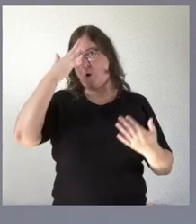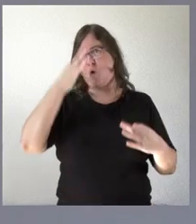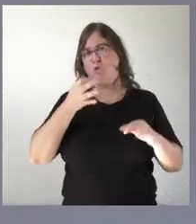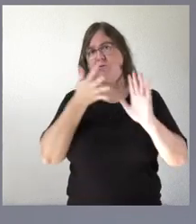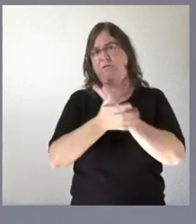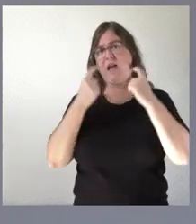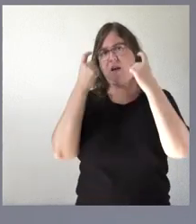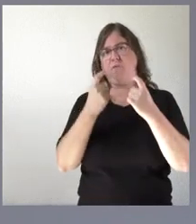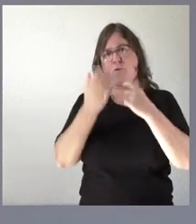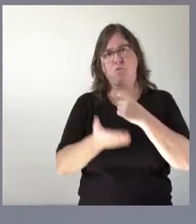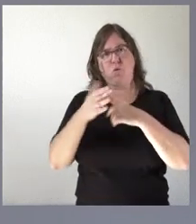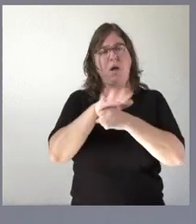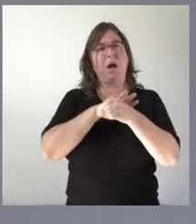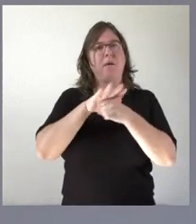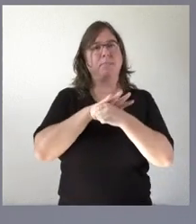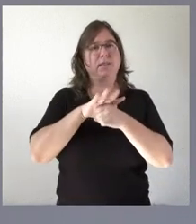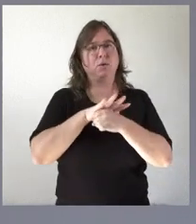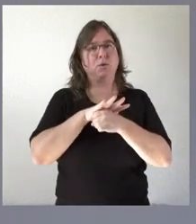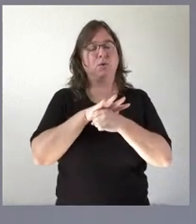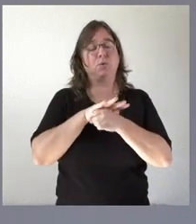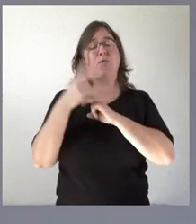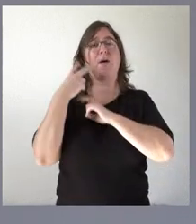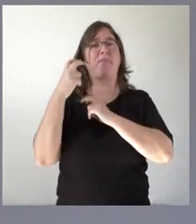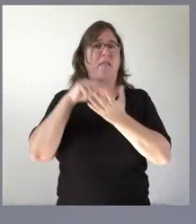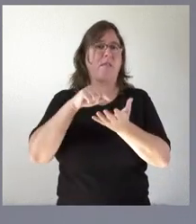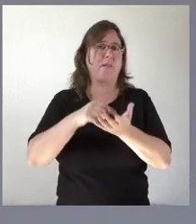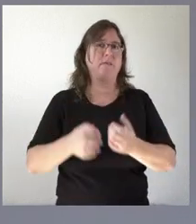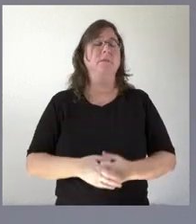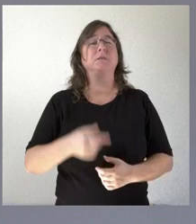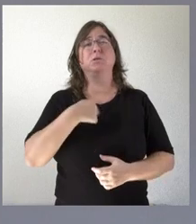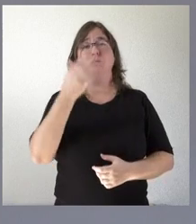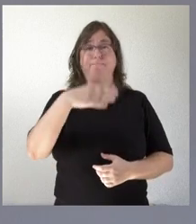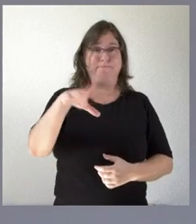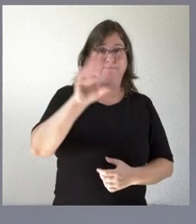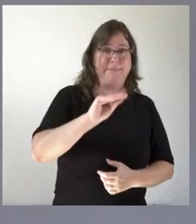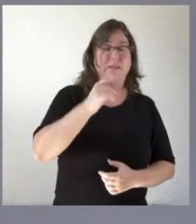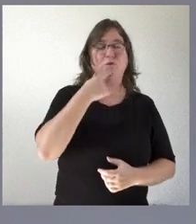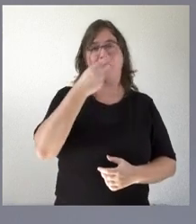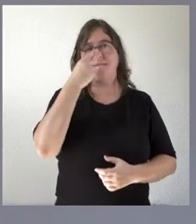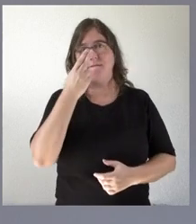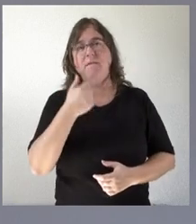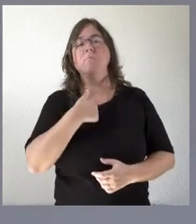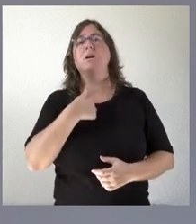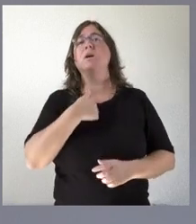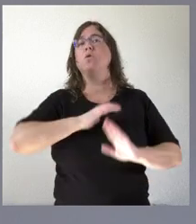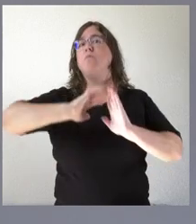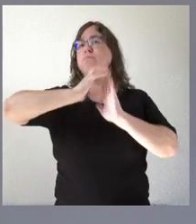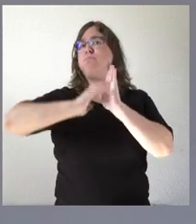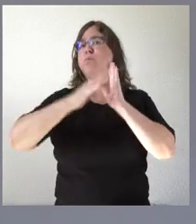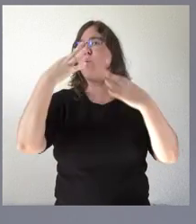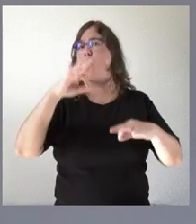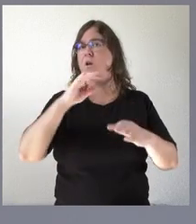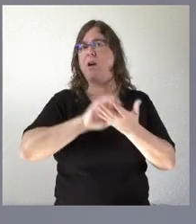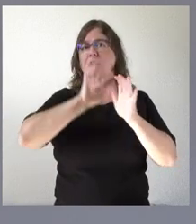un esfuerzo importante en el ámbito tributario y yo puedo entender su interés no será la única rebaja fiscal que hagamos en